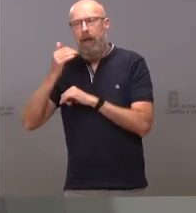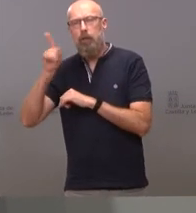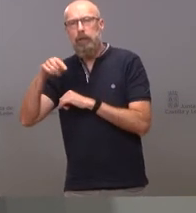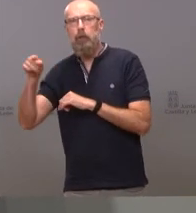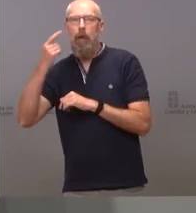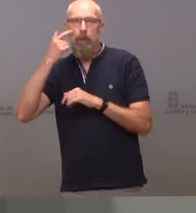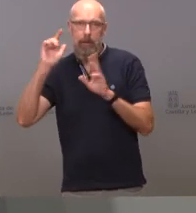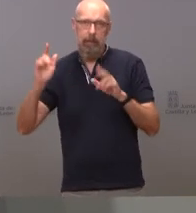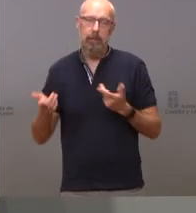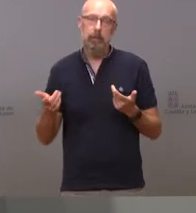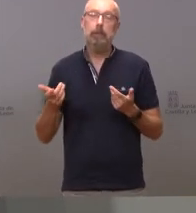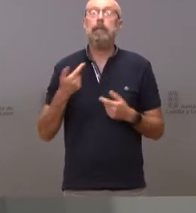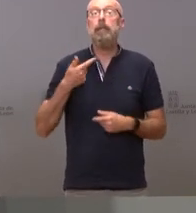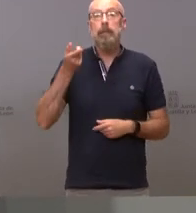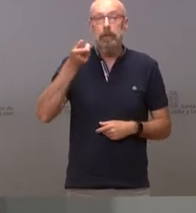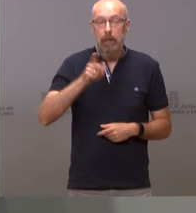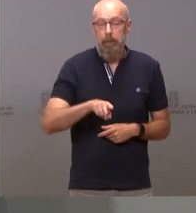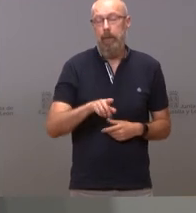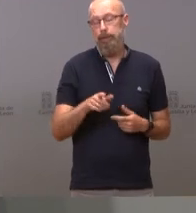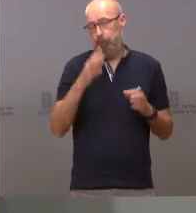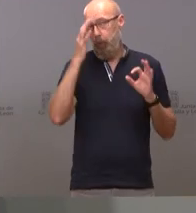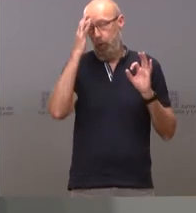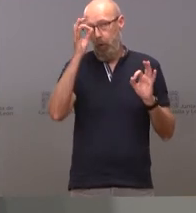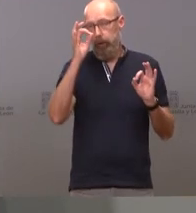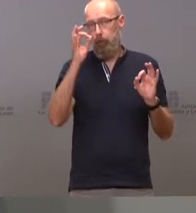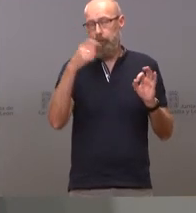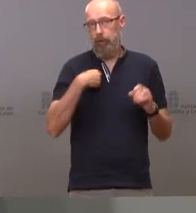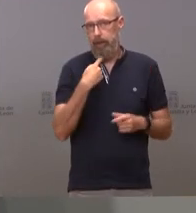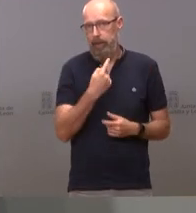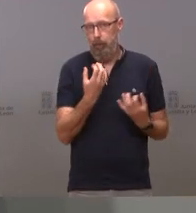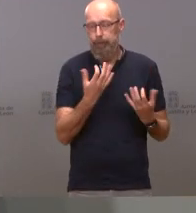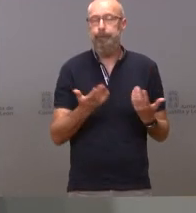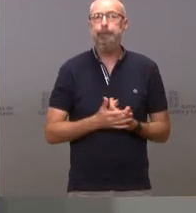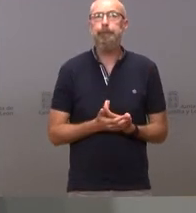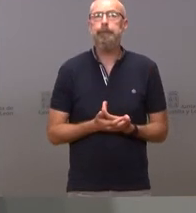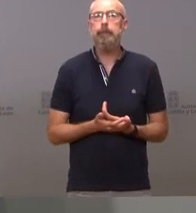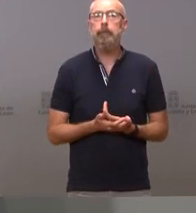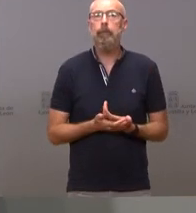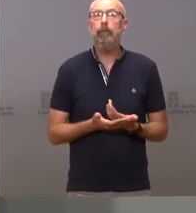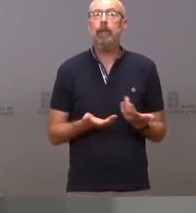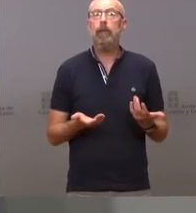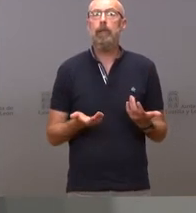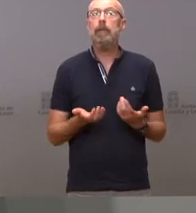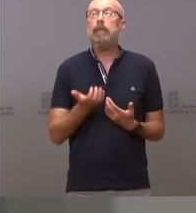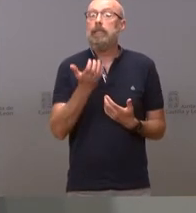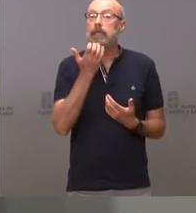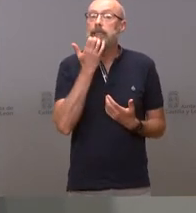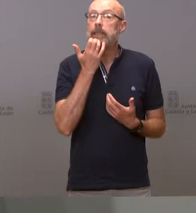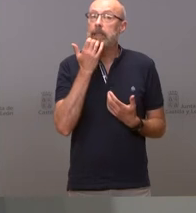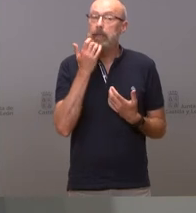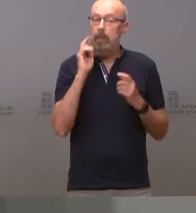y naturalmente lo que sí le digo es que si empieza a haber repercusión